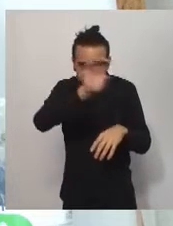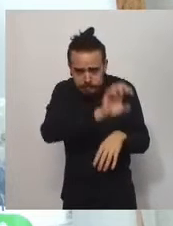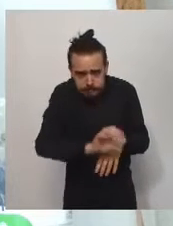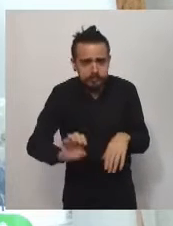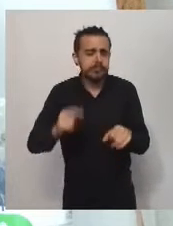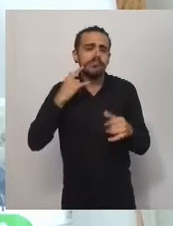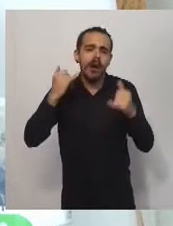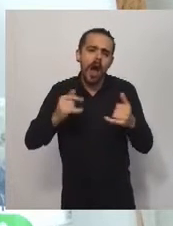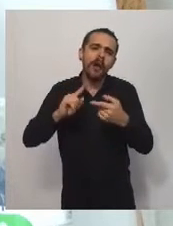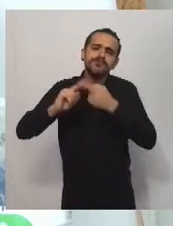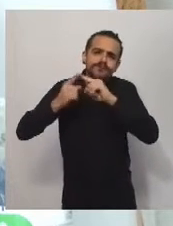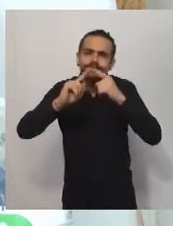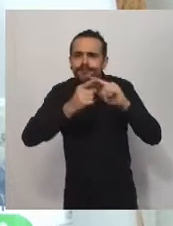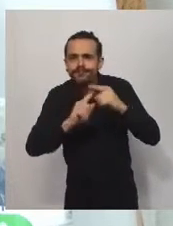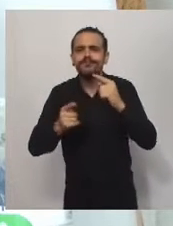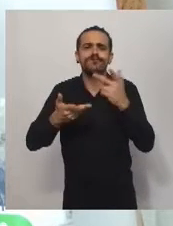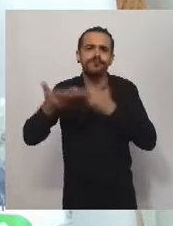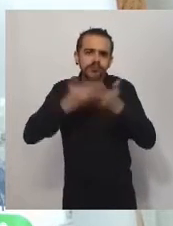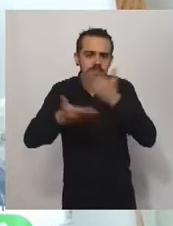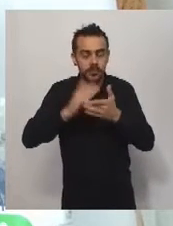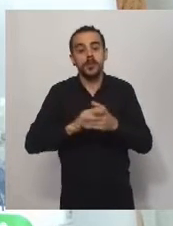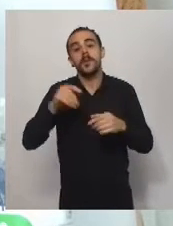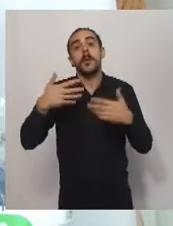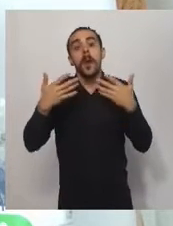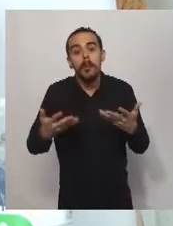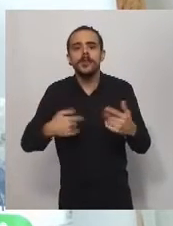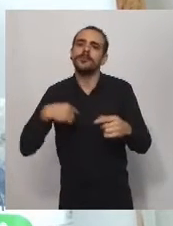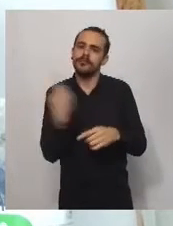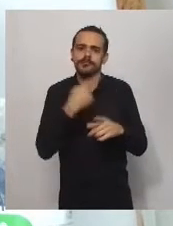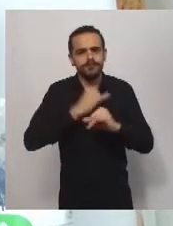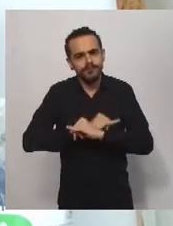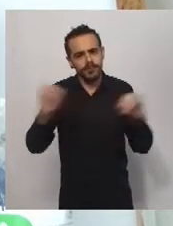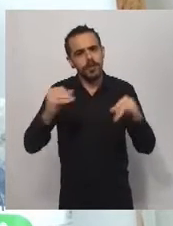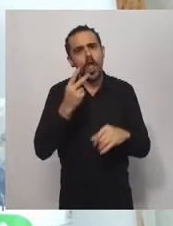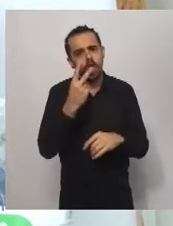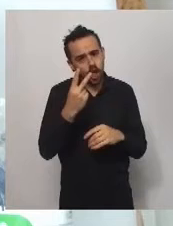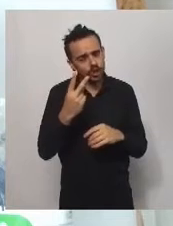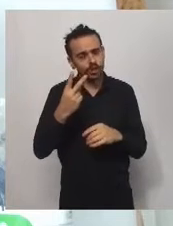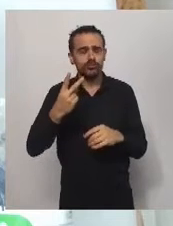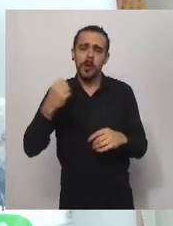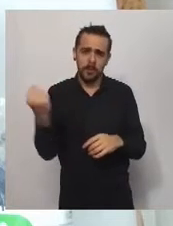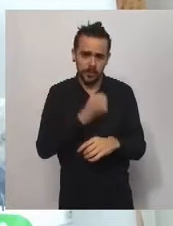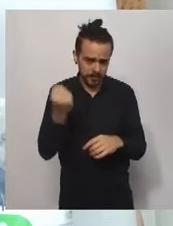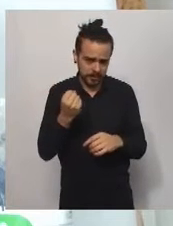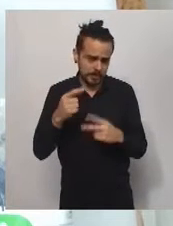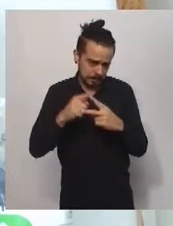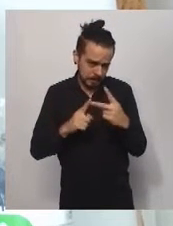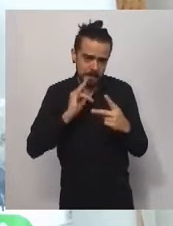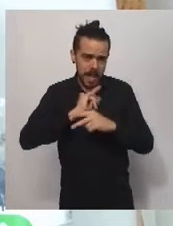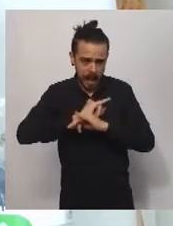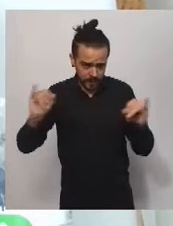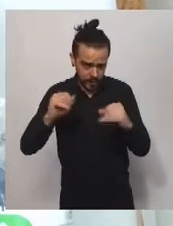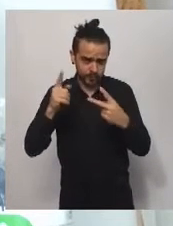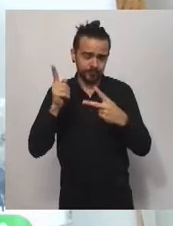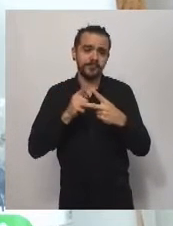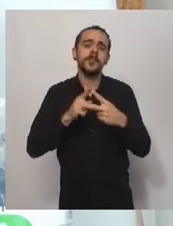ese sentido, reafirmamos dos anuncios muy importantes, para los cuales hemos trabajado mucho, y el primero